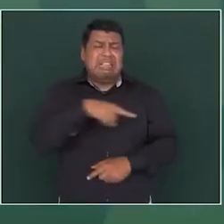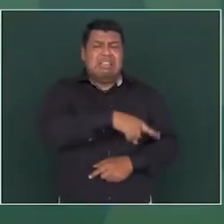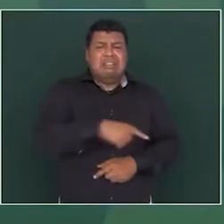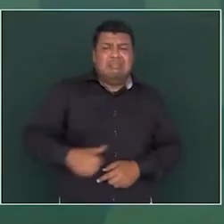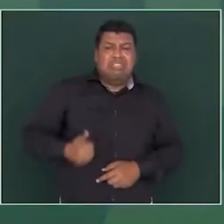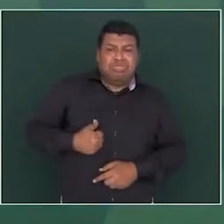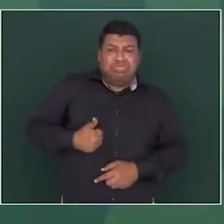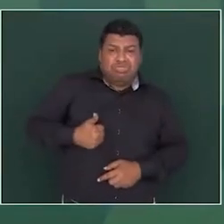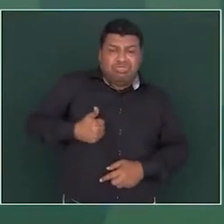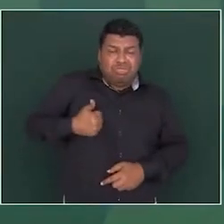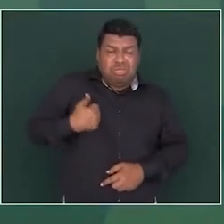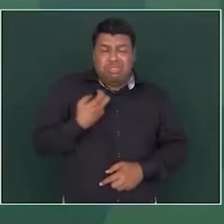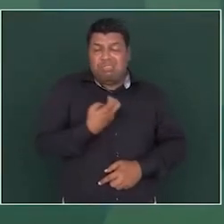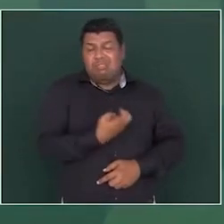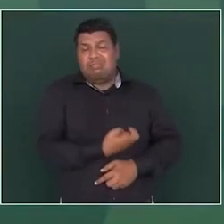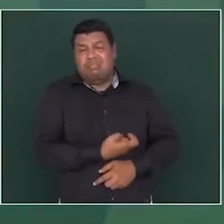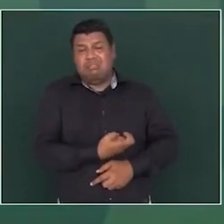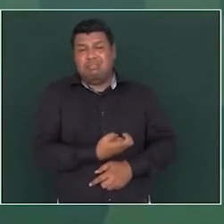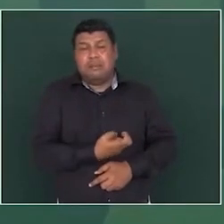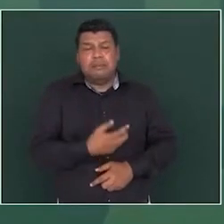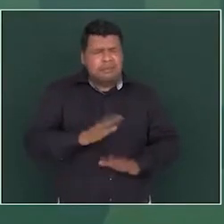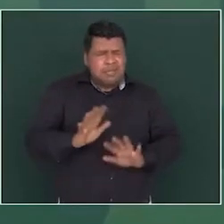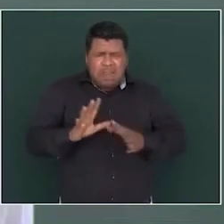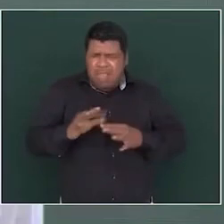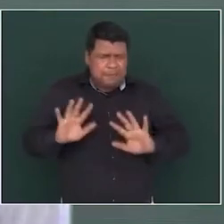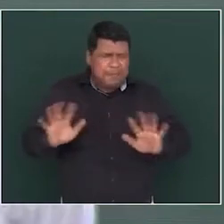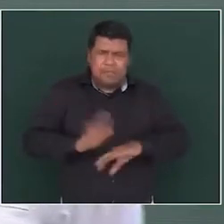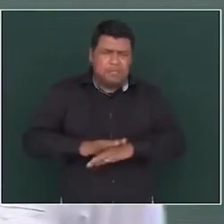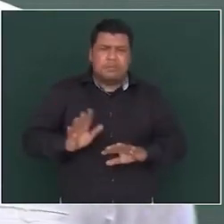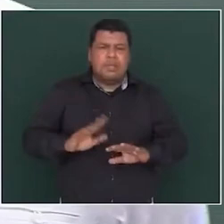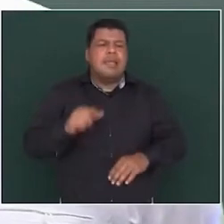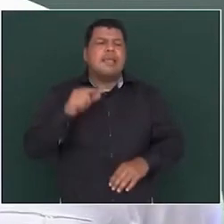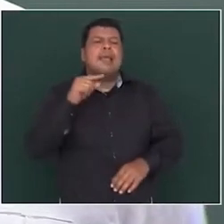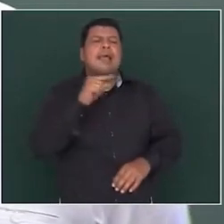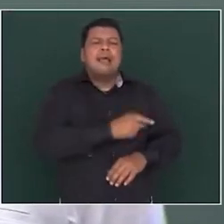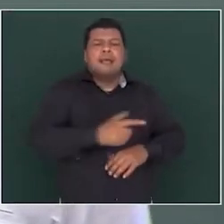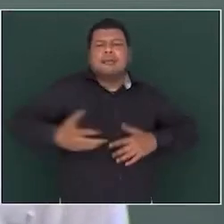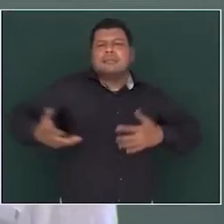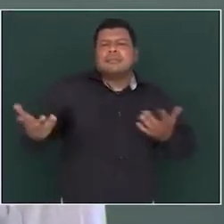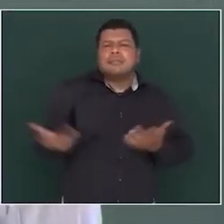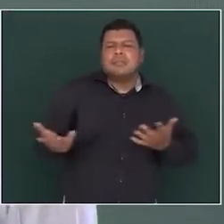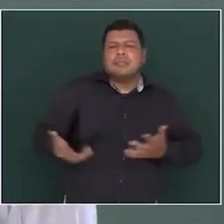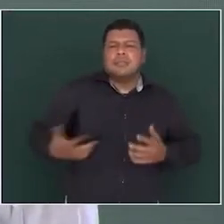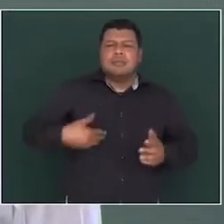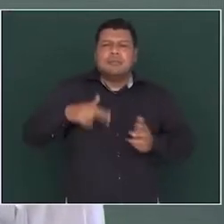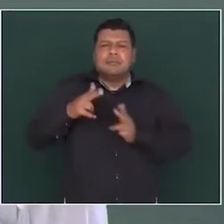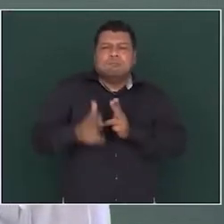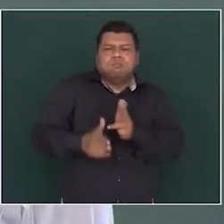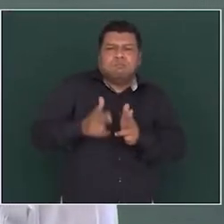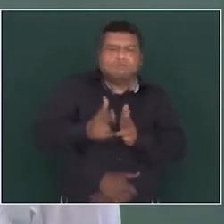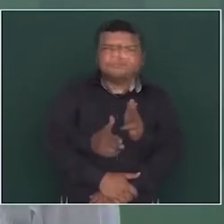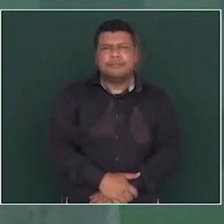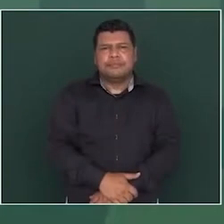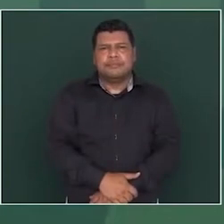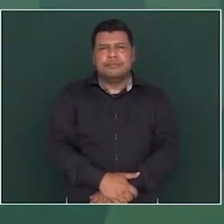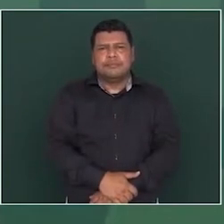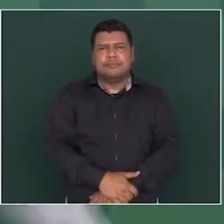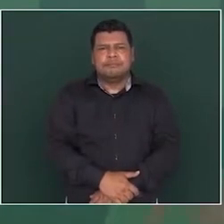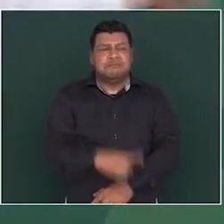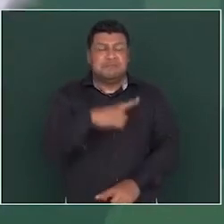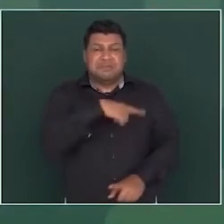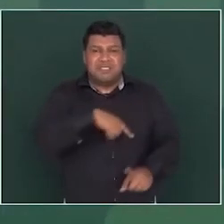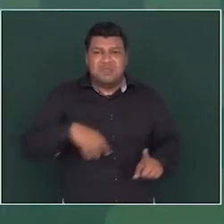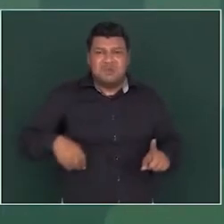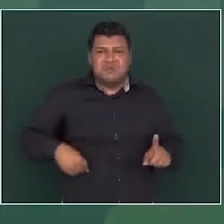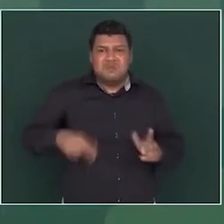fue el que privatizó los ferrocarriles nacionales el que